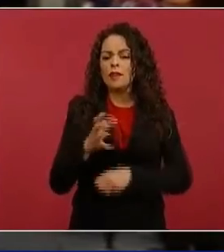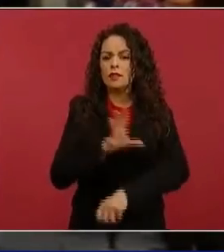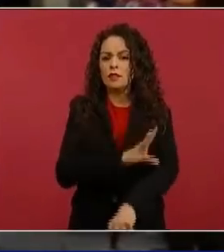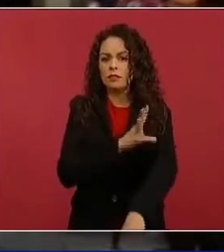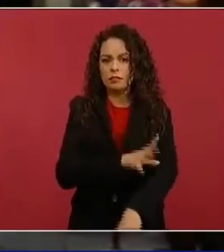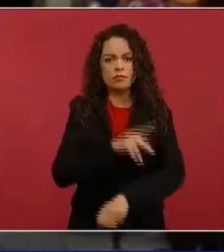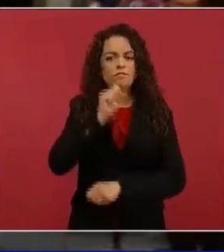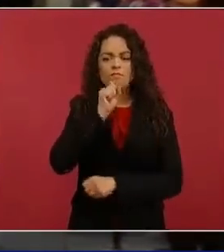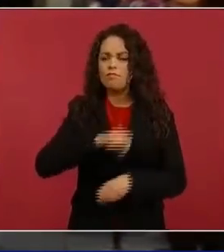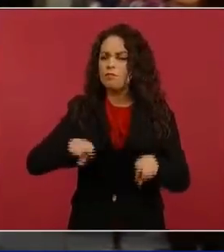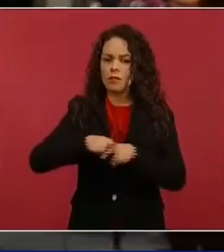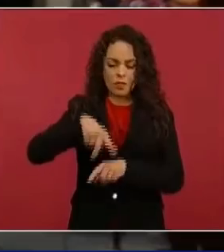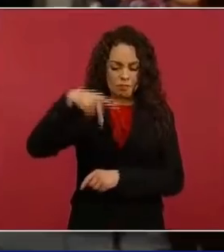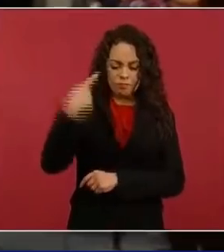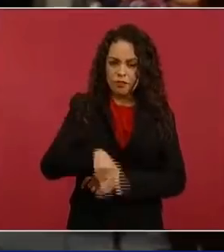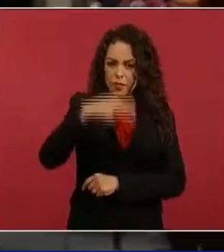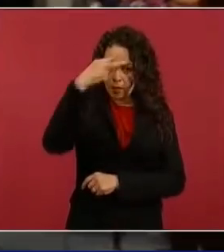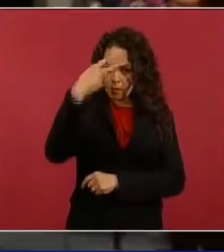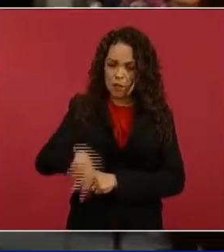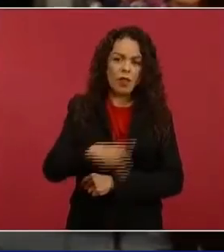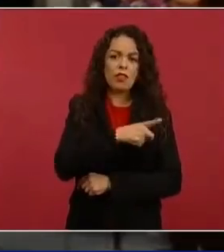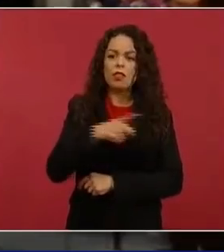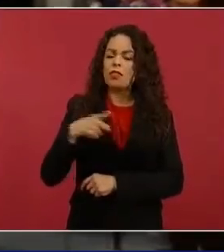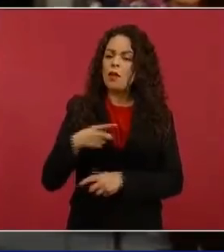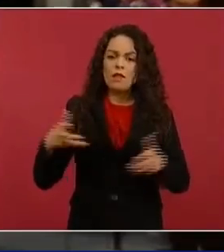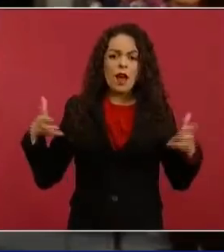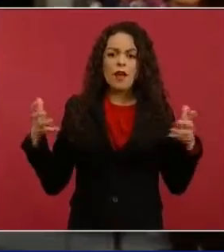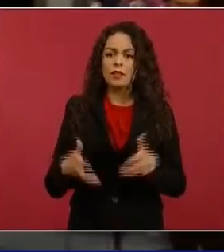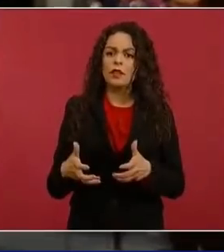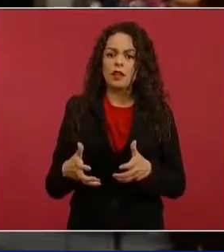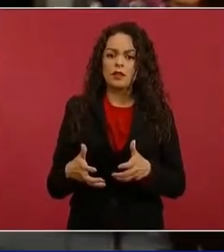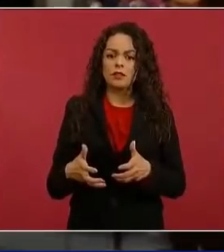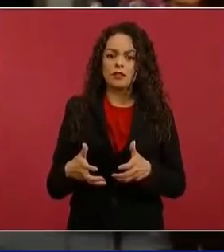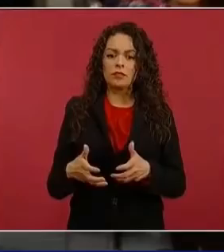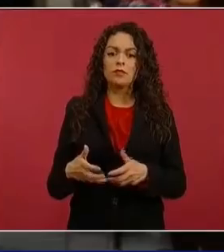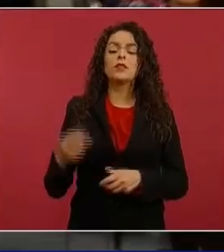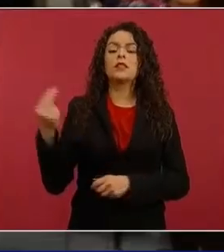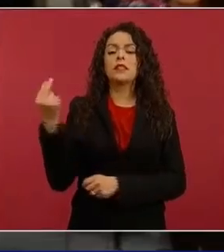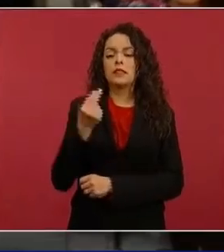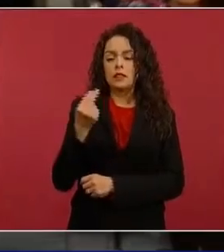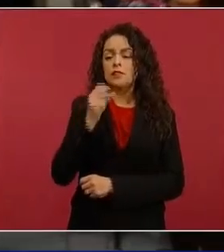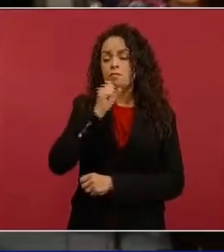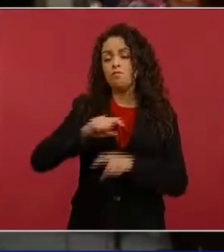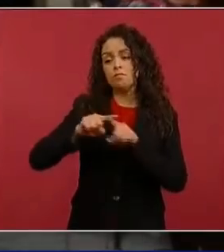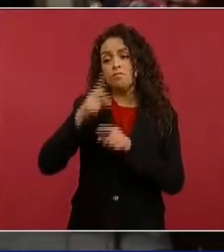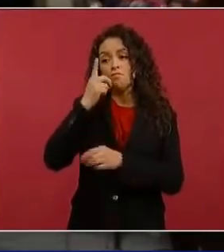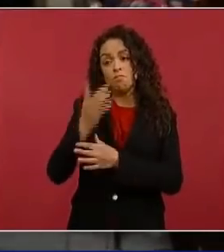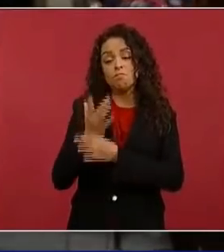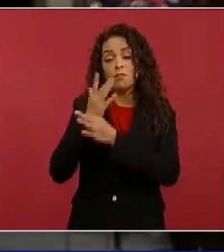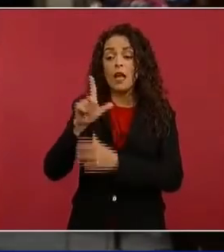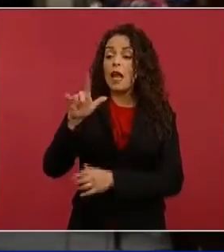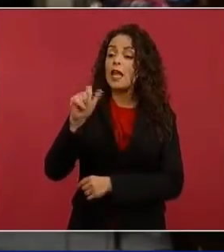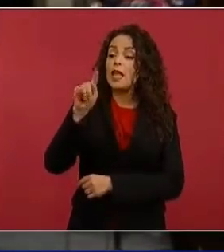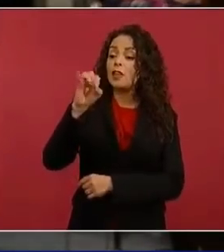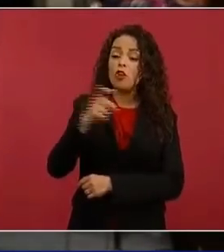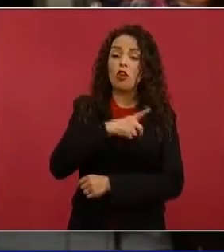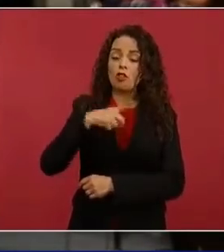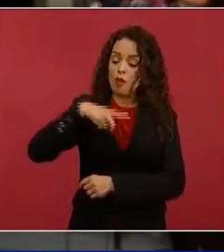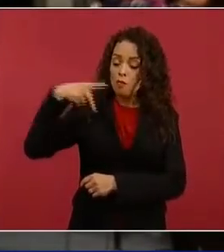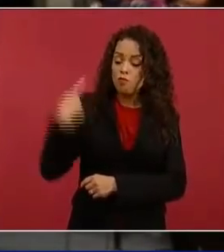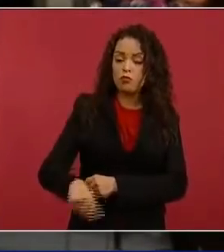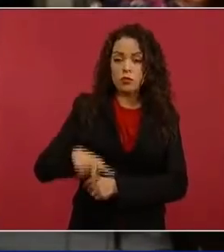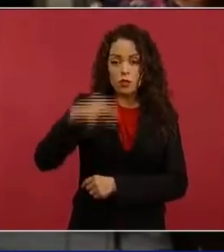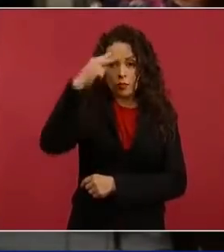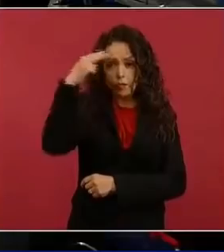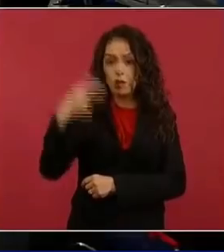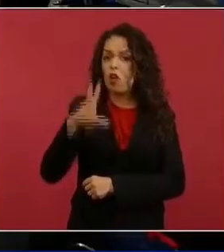la nación. También se plantea, presidente, que se nacionalice el litio y que en este caso, pues no se genere ninguna